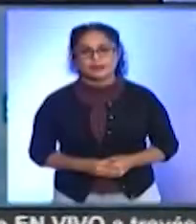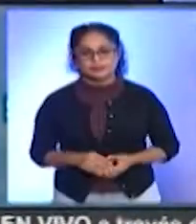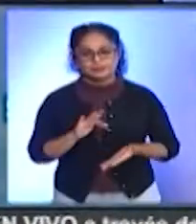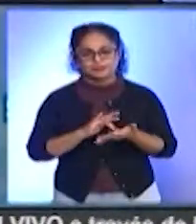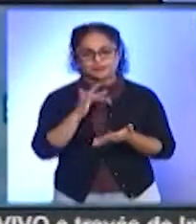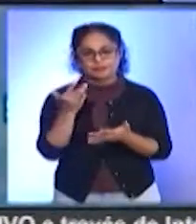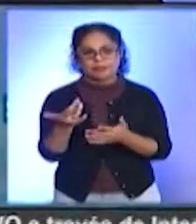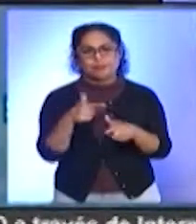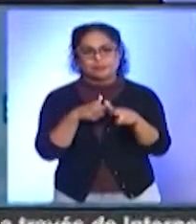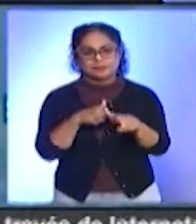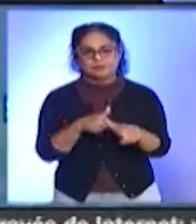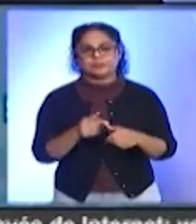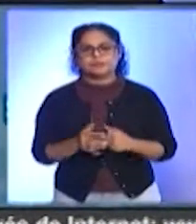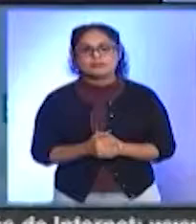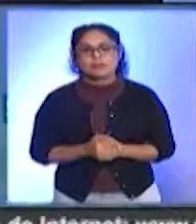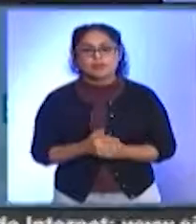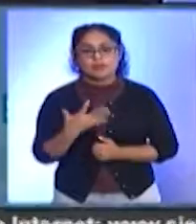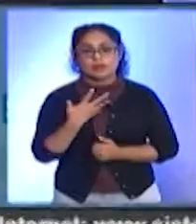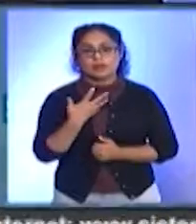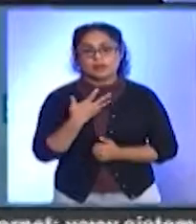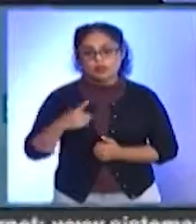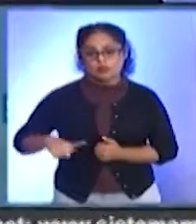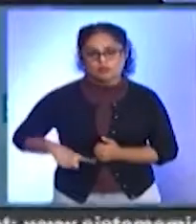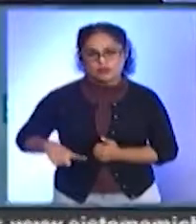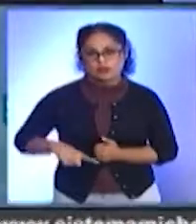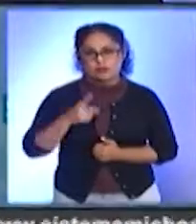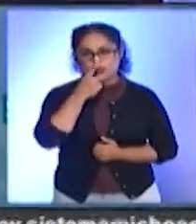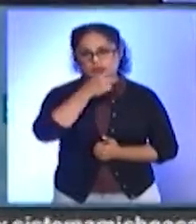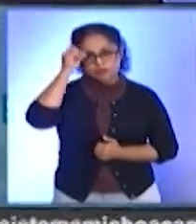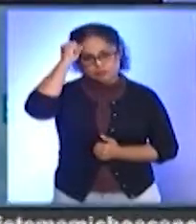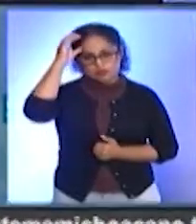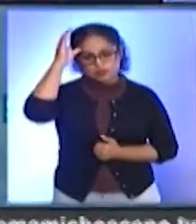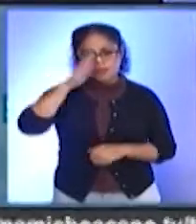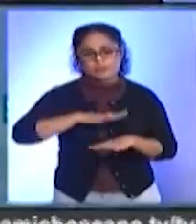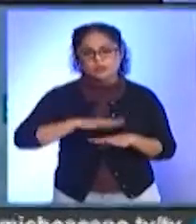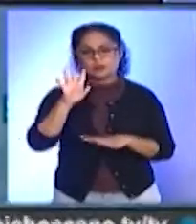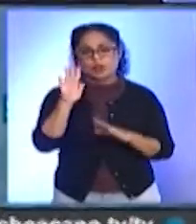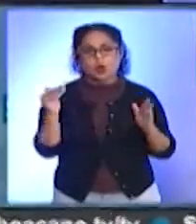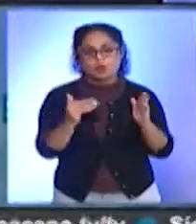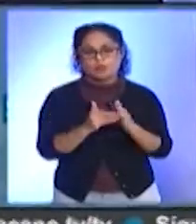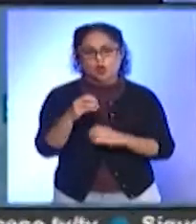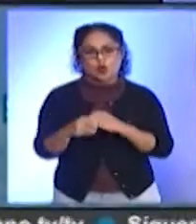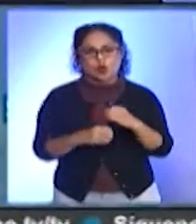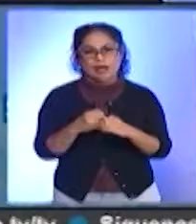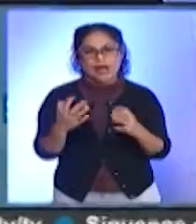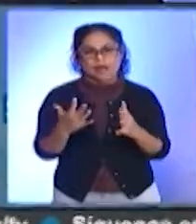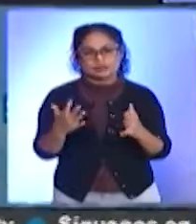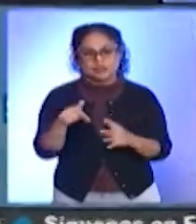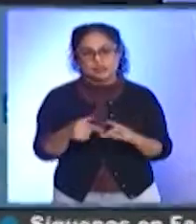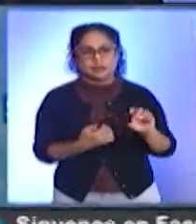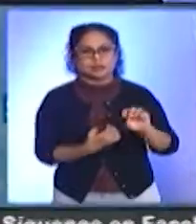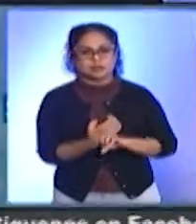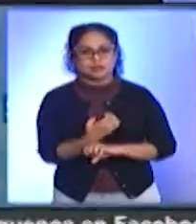Gracias por continuar con nosotros, resalta el gobernador del estado, Silvano Aureoles Conejo, más de 5 mil obras realizadas en la entidad. Aquí